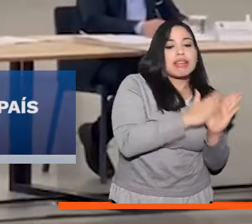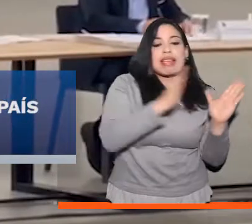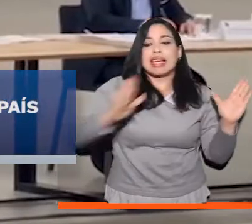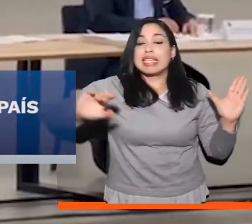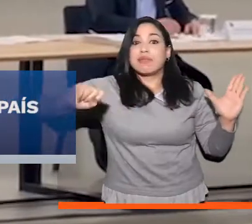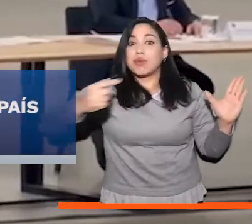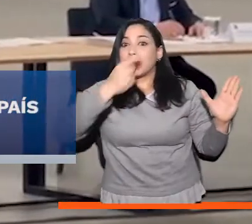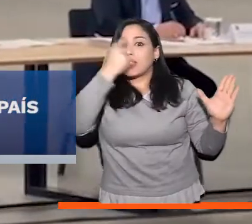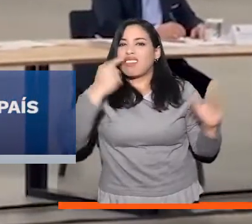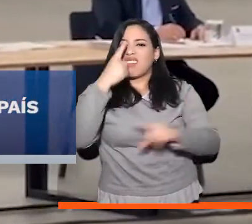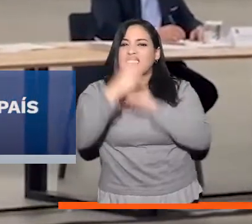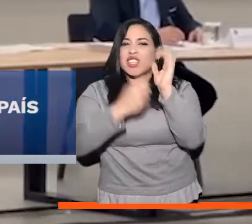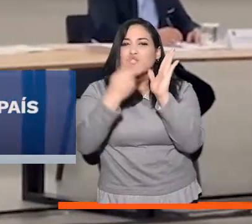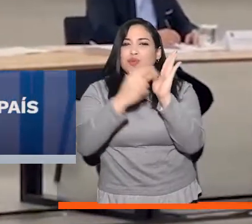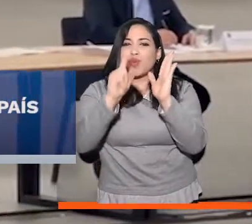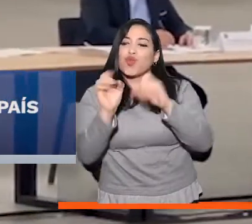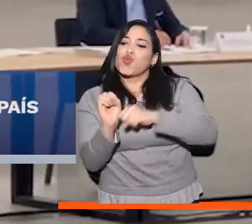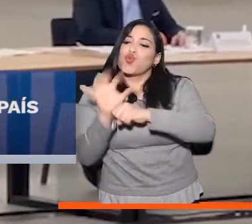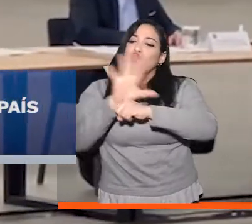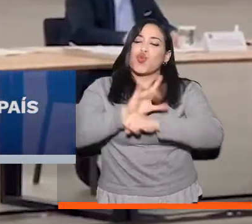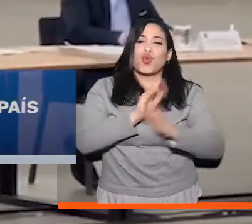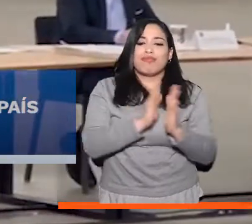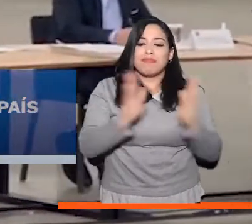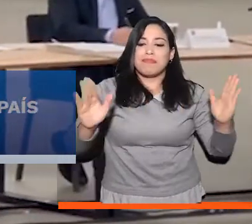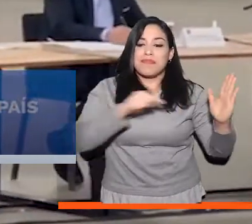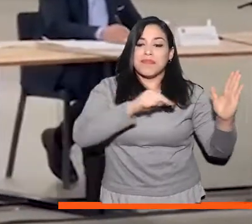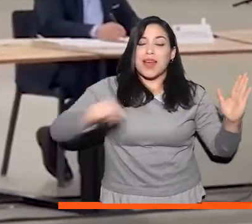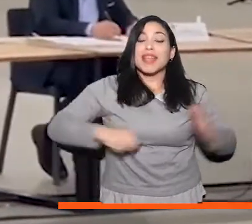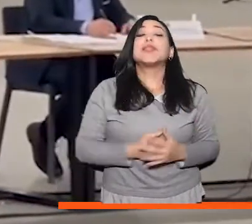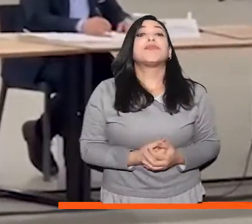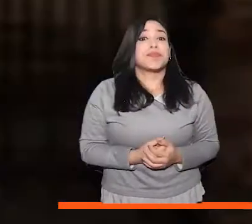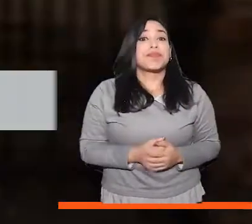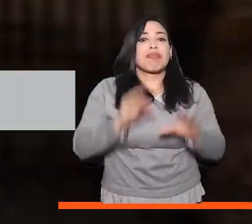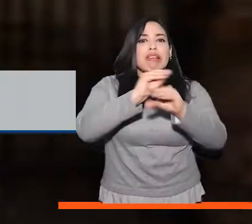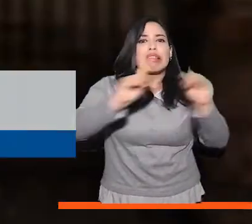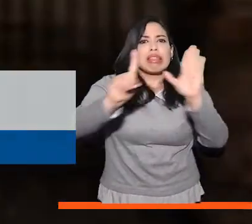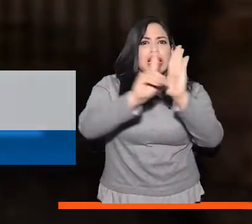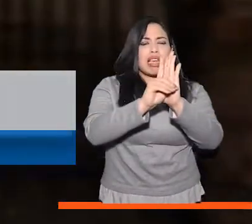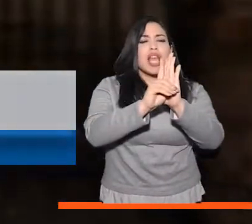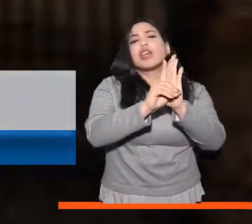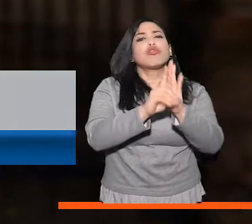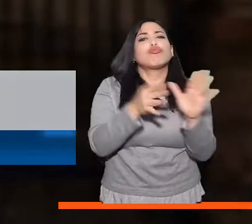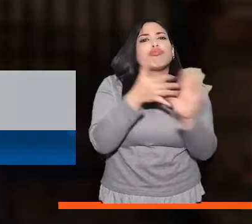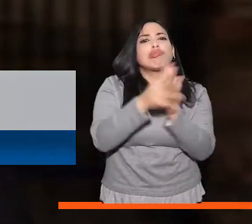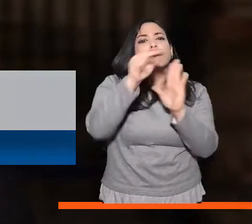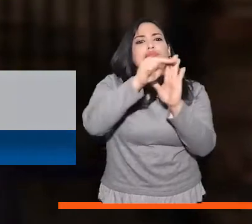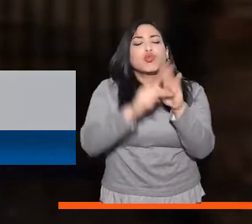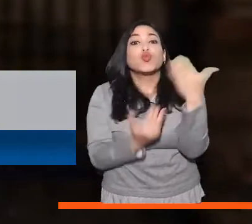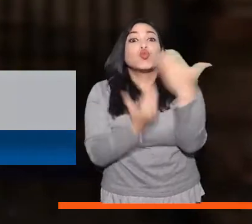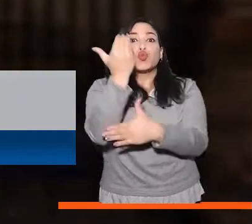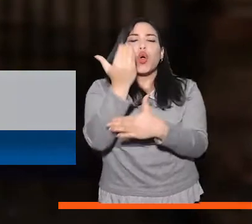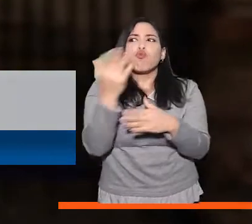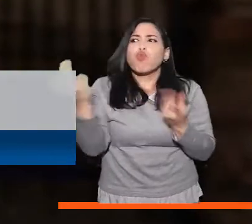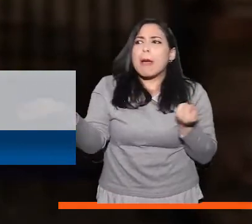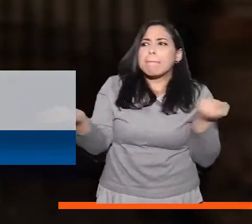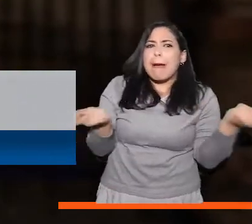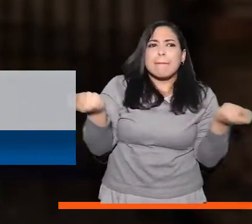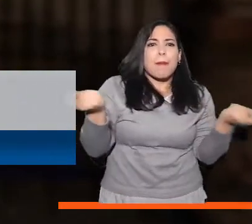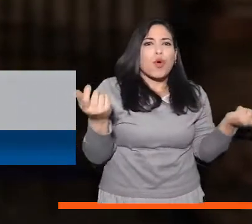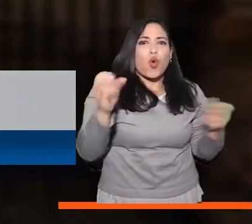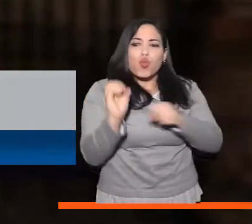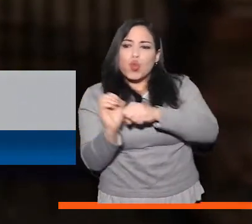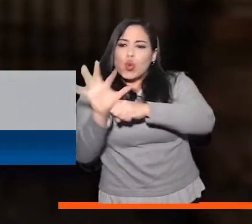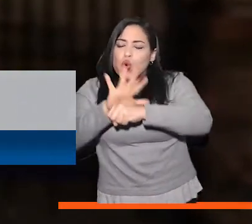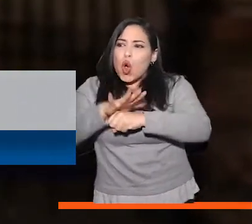septiembre del 2021 en el marco de la pandemia por el COVID-19 En este decreto se establecen nuevas condiciones para el